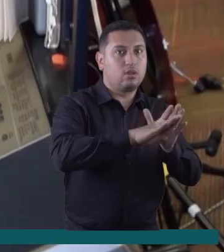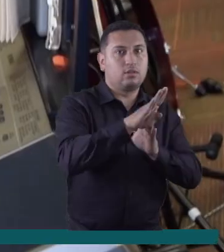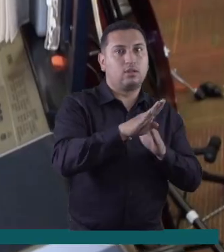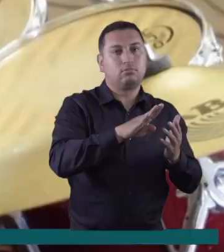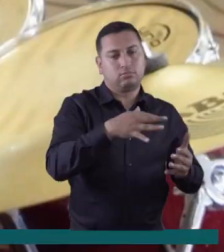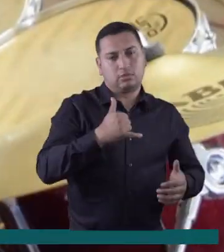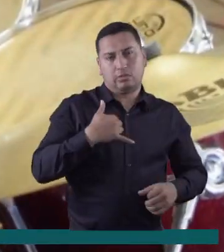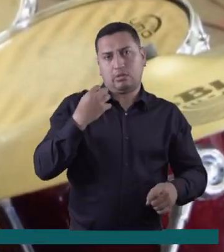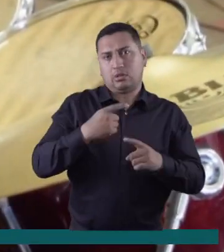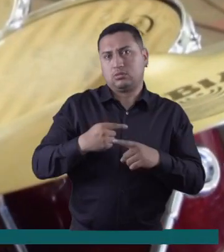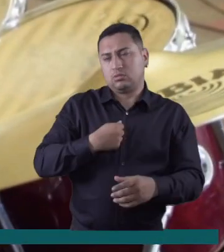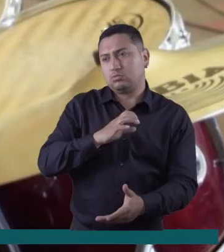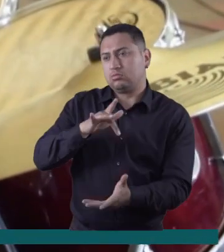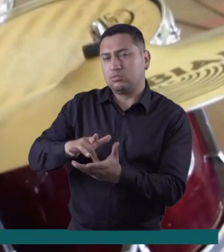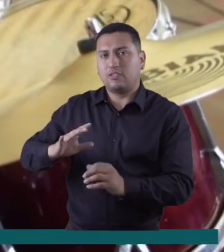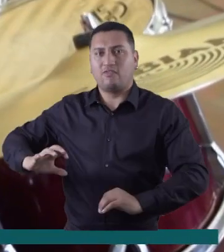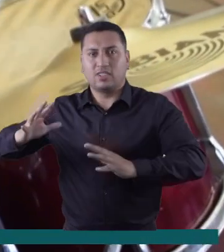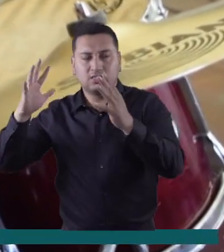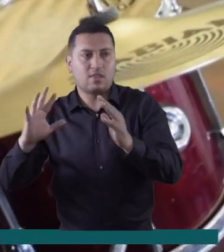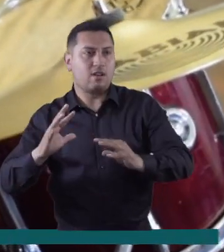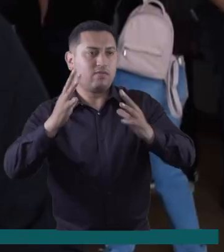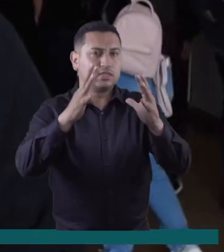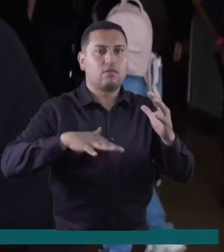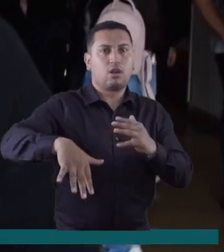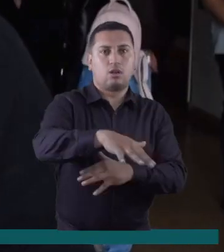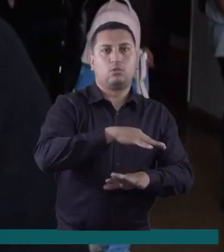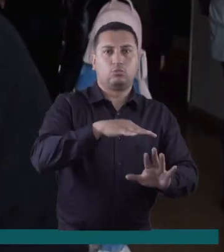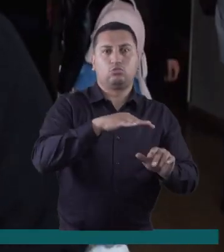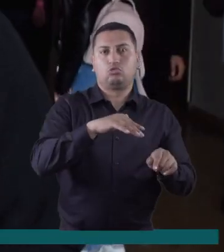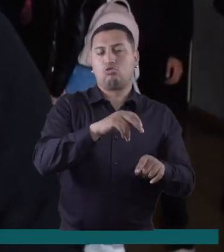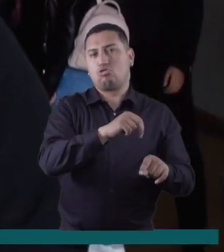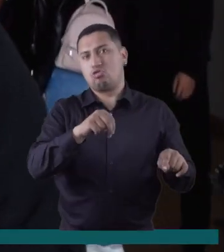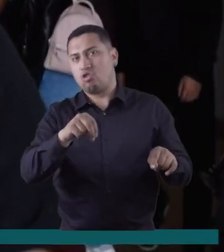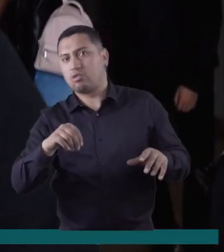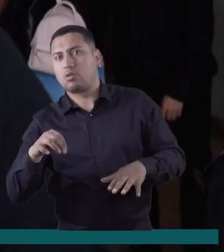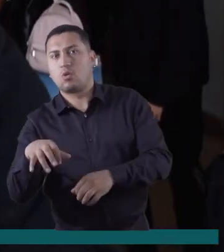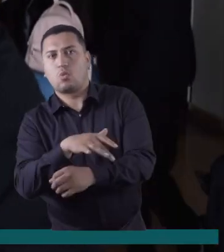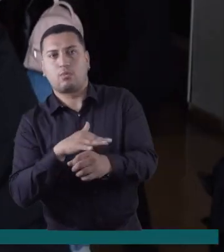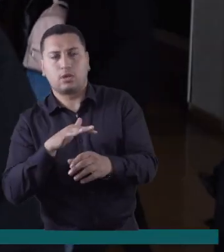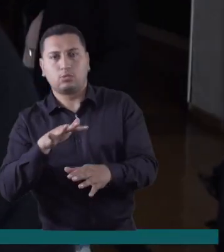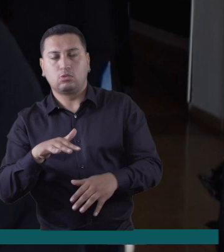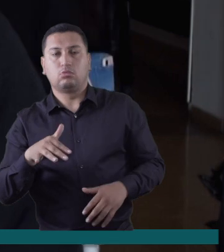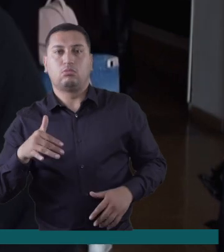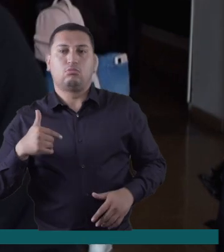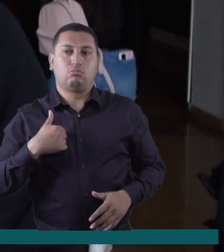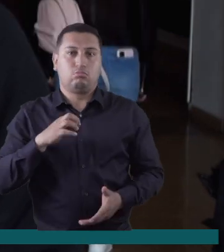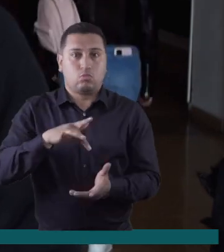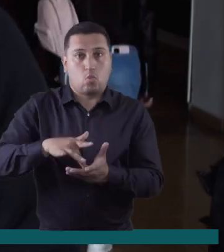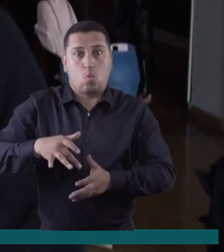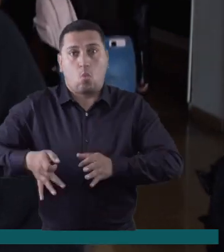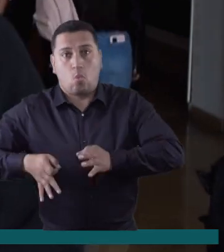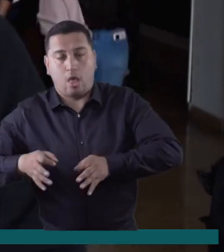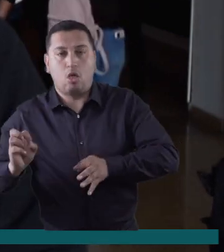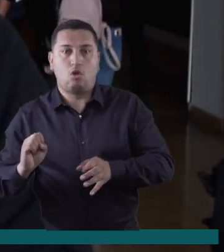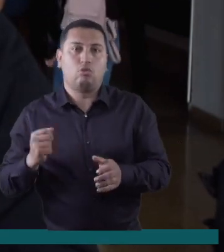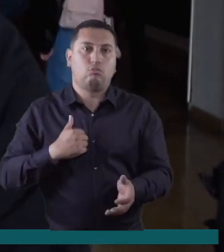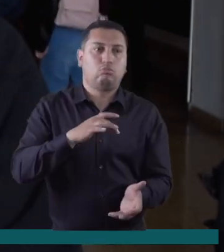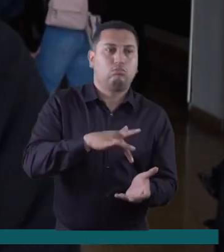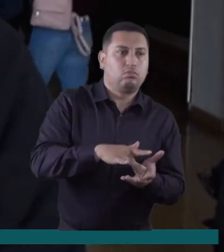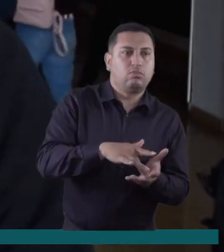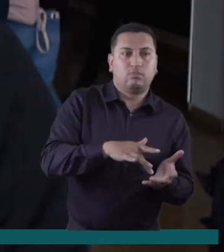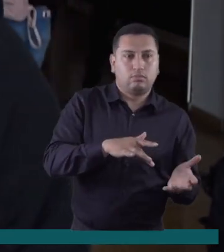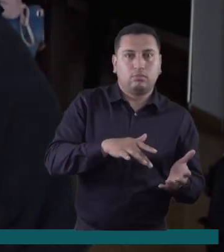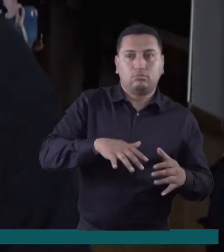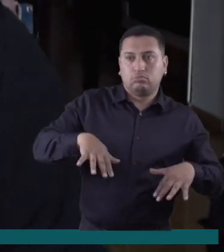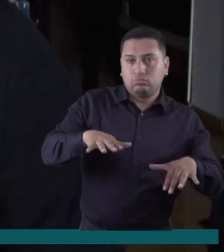Y bueno, yo he participado en muchos festivales de la Sabana Norte, también como jurado, como ingeniero, y pienso que